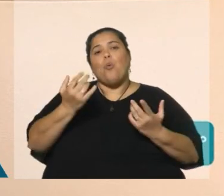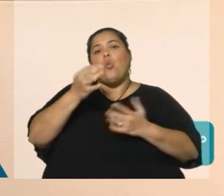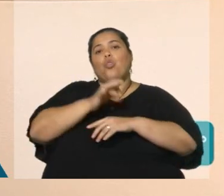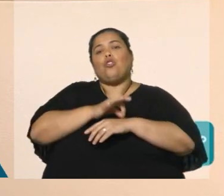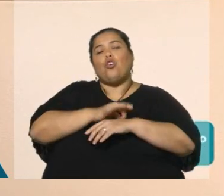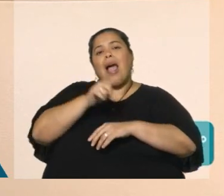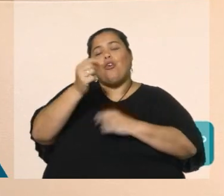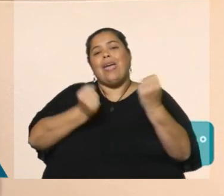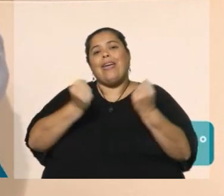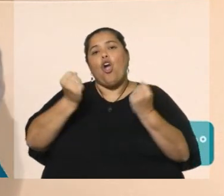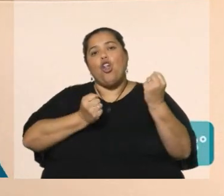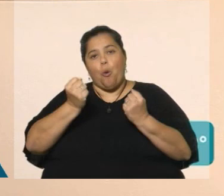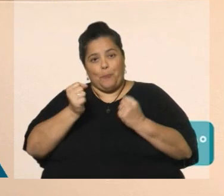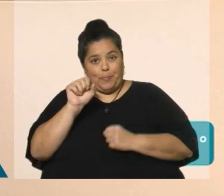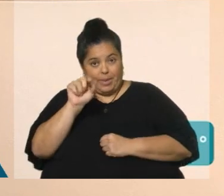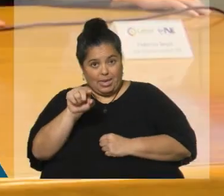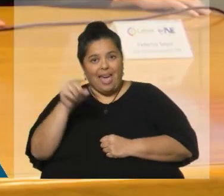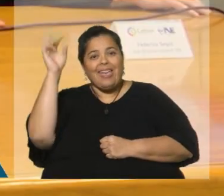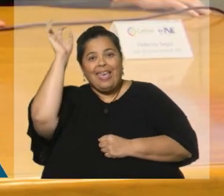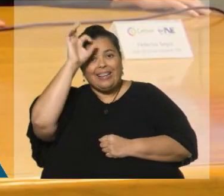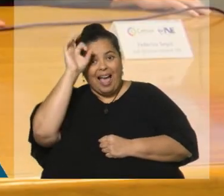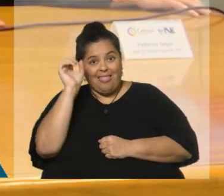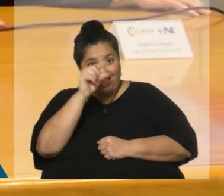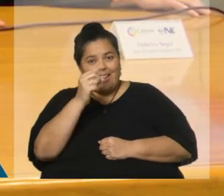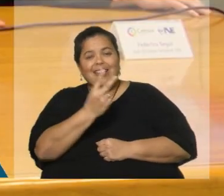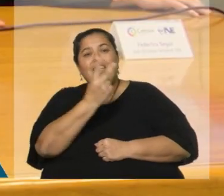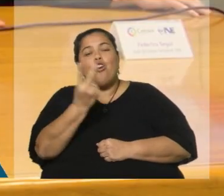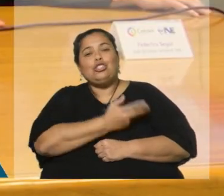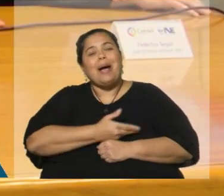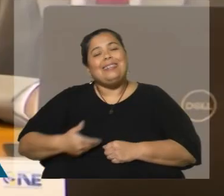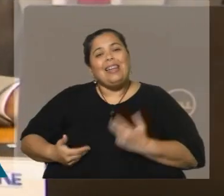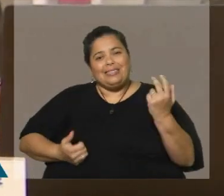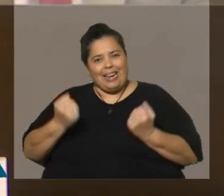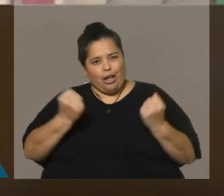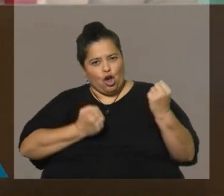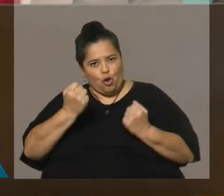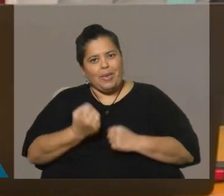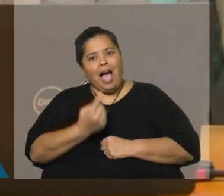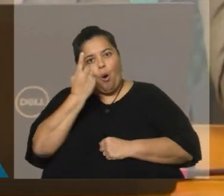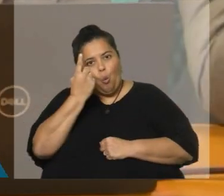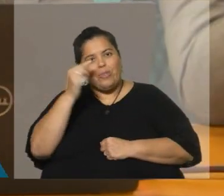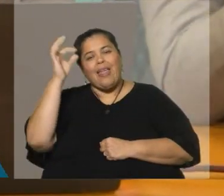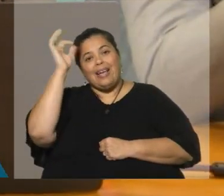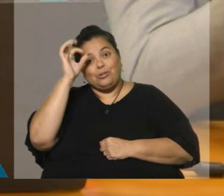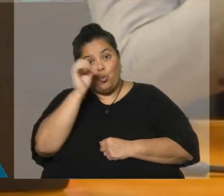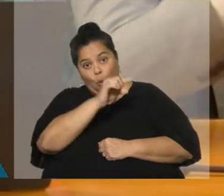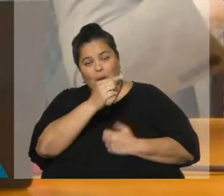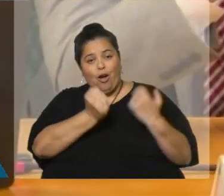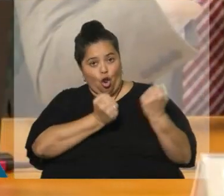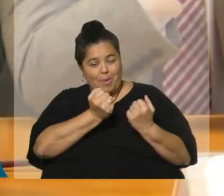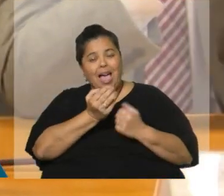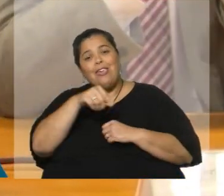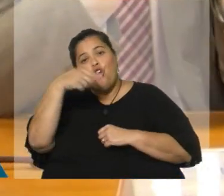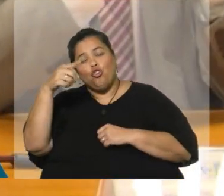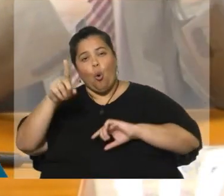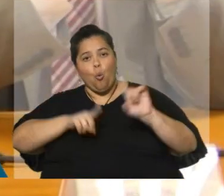University of Essex, Reino Unido, y dos maestrías en Economía, una de la London School of Economics y otra de